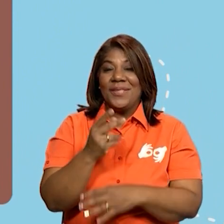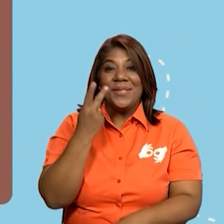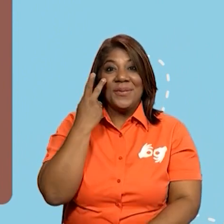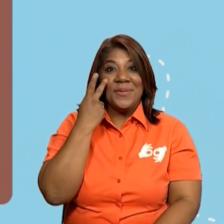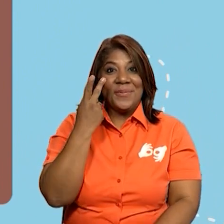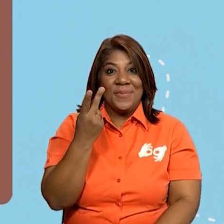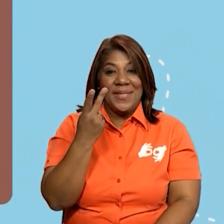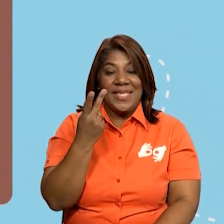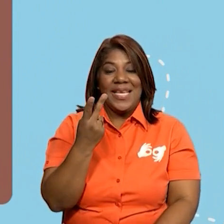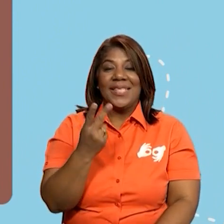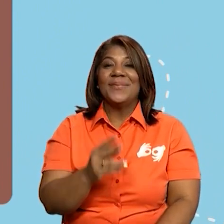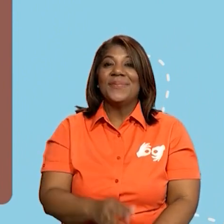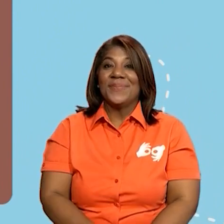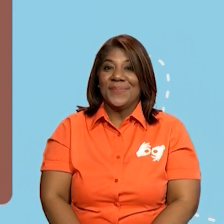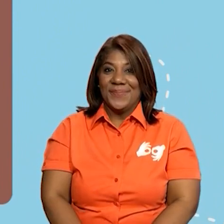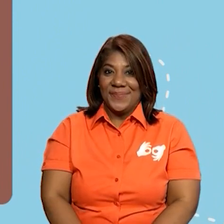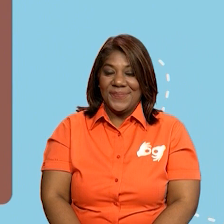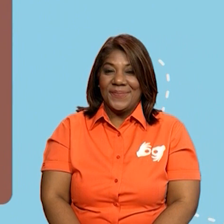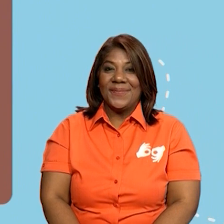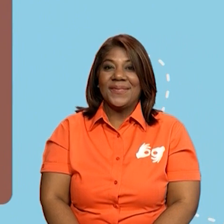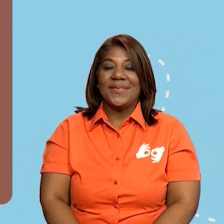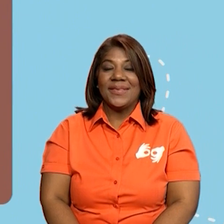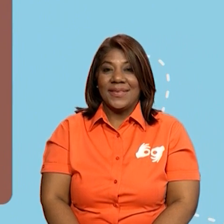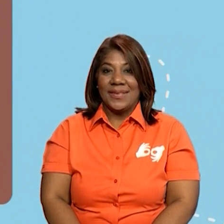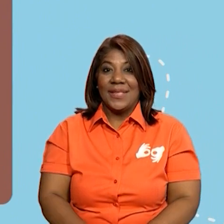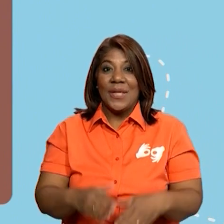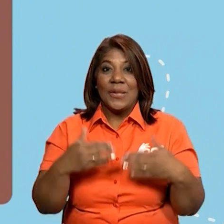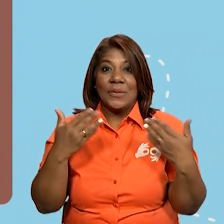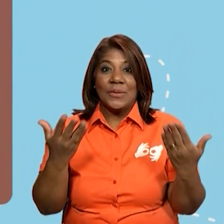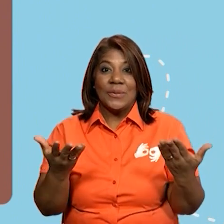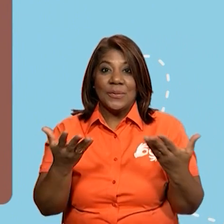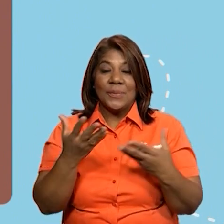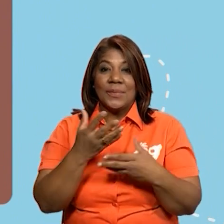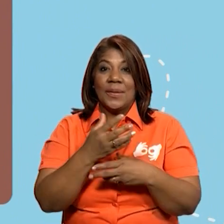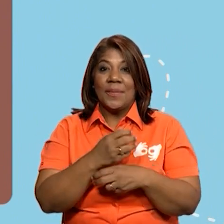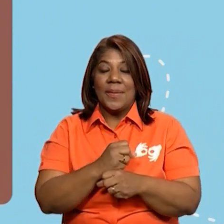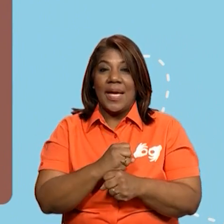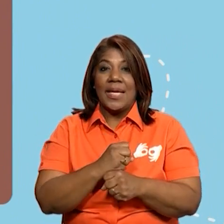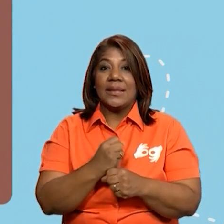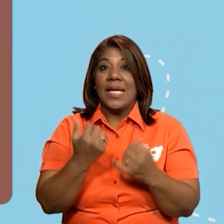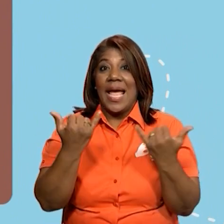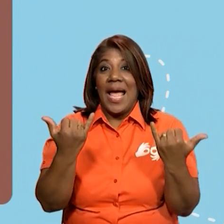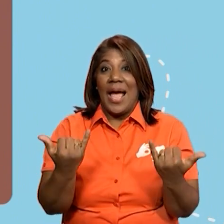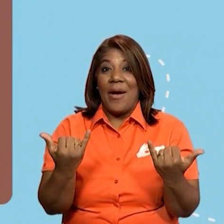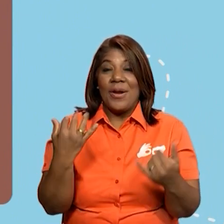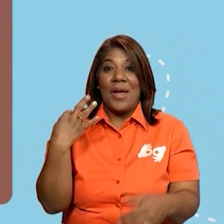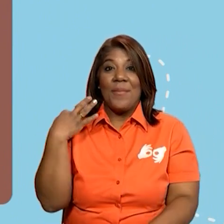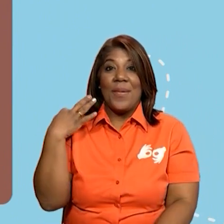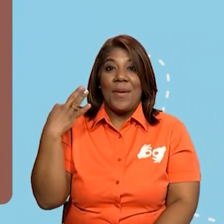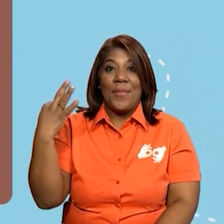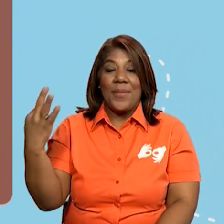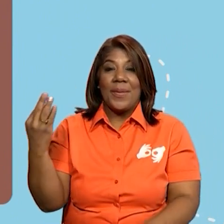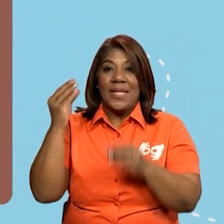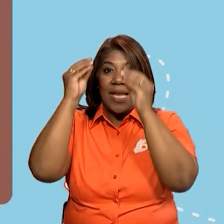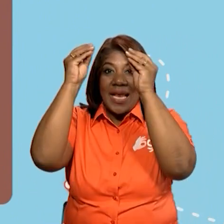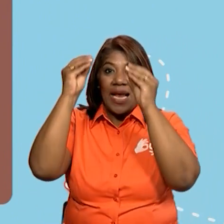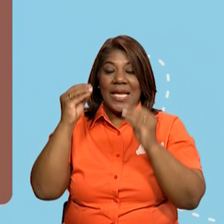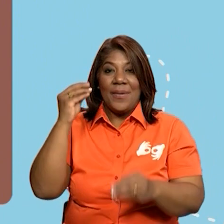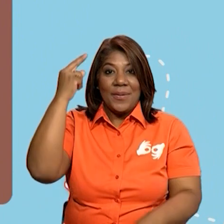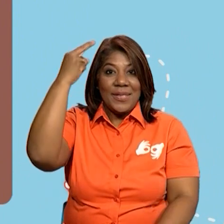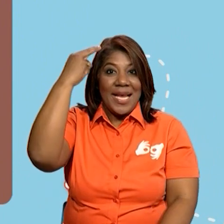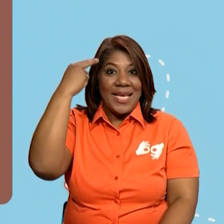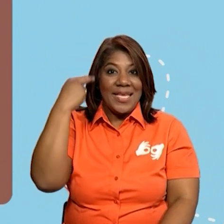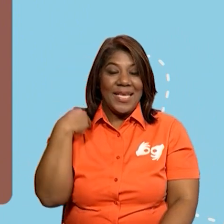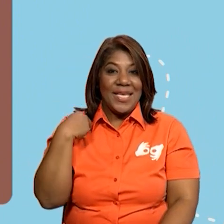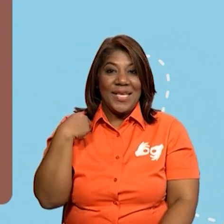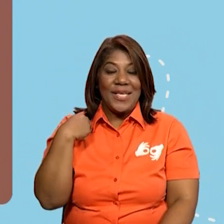estos productos. Y para poder ver a detalle cada uno de ellos yo quiero invitar a la profesora Ninojka de los